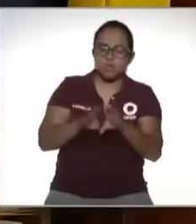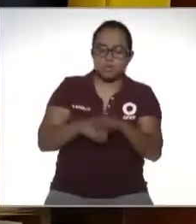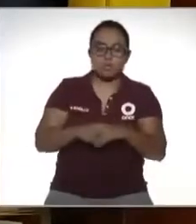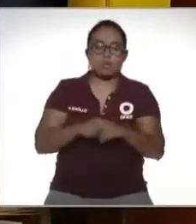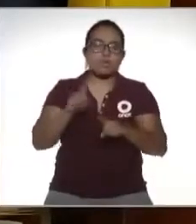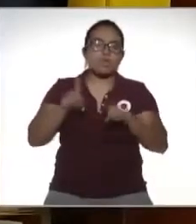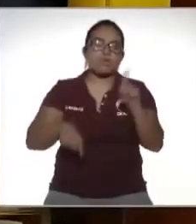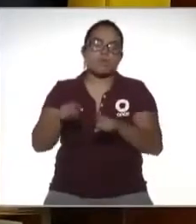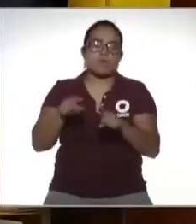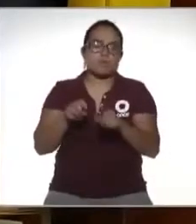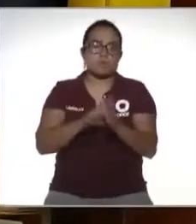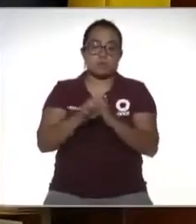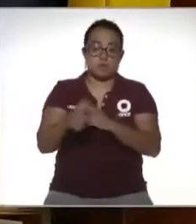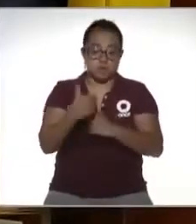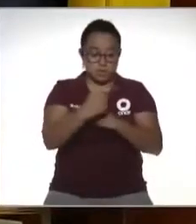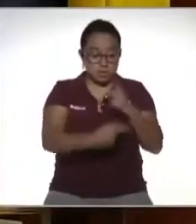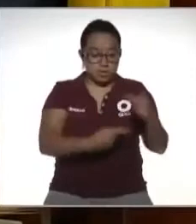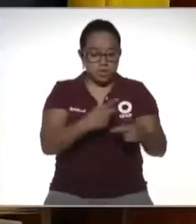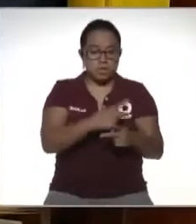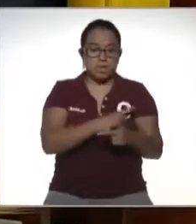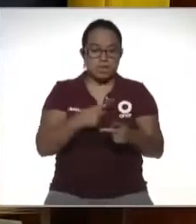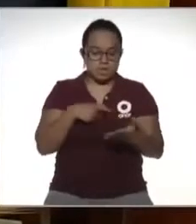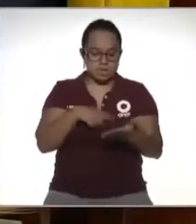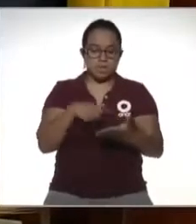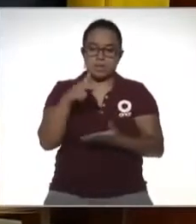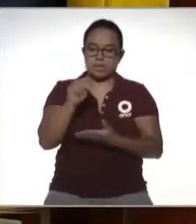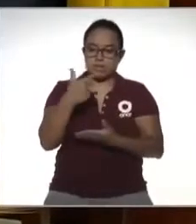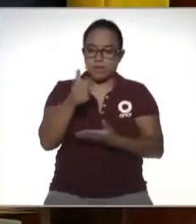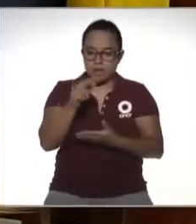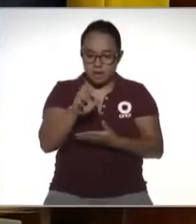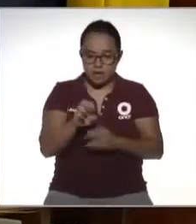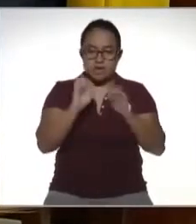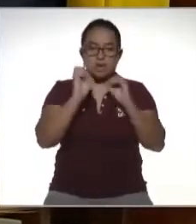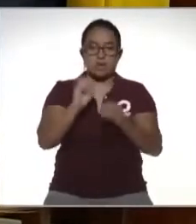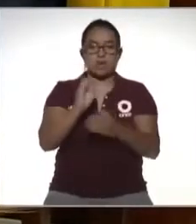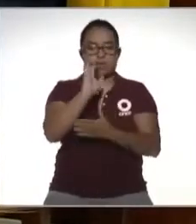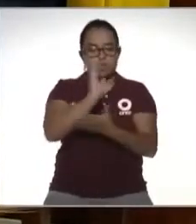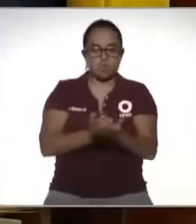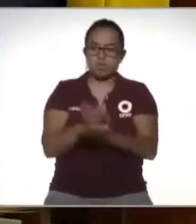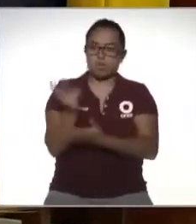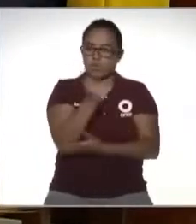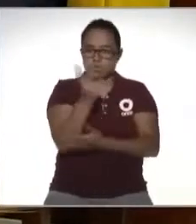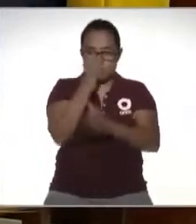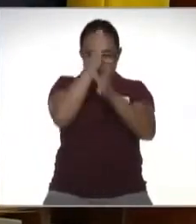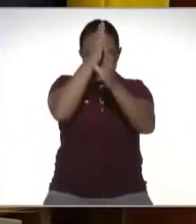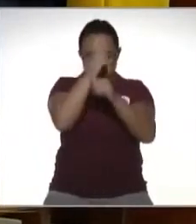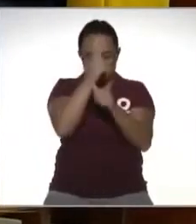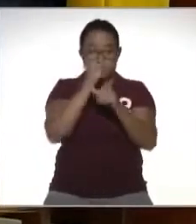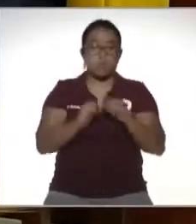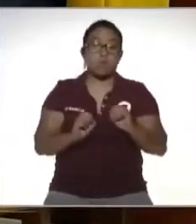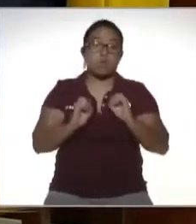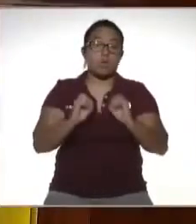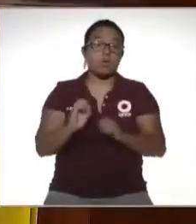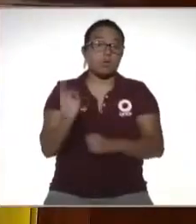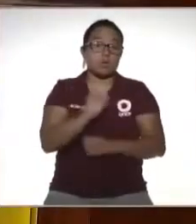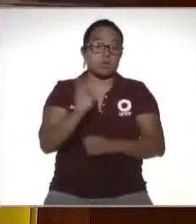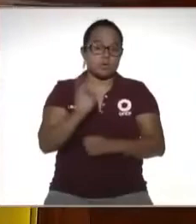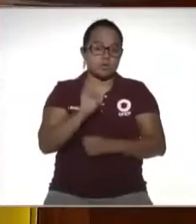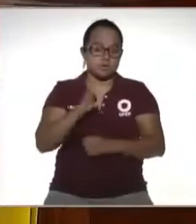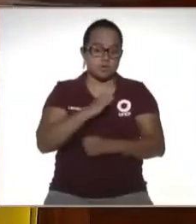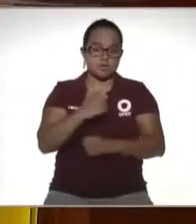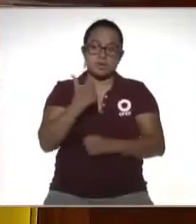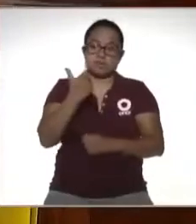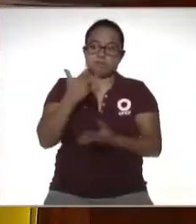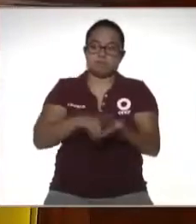depende de la transacción por ejemplo si es un préstamo tienen que estar los pagarés o el contrato de mutuo lo que haya sido inclusive ya cuando hay cantidades